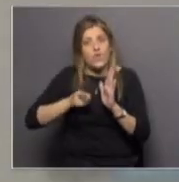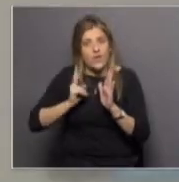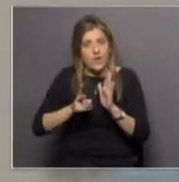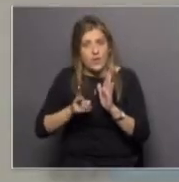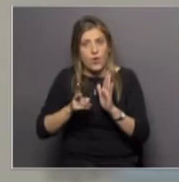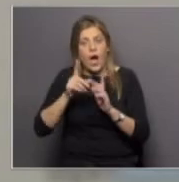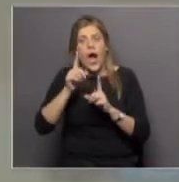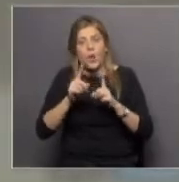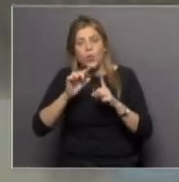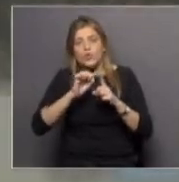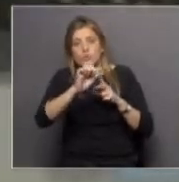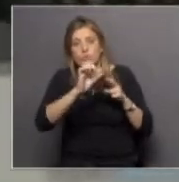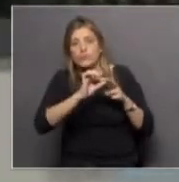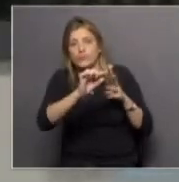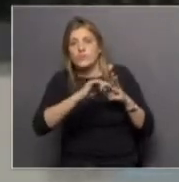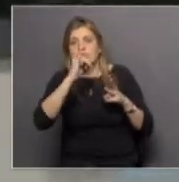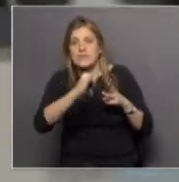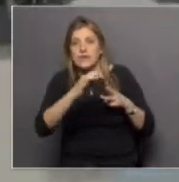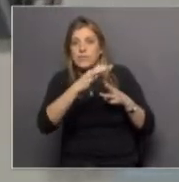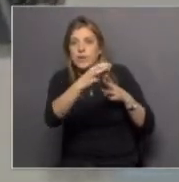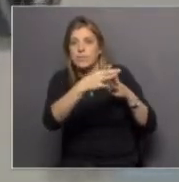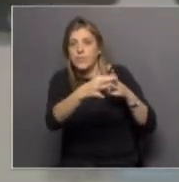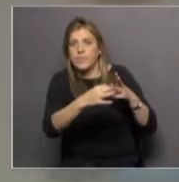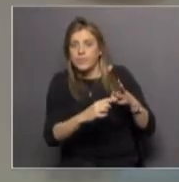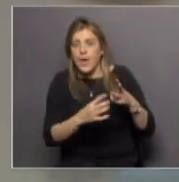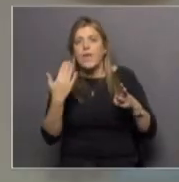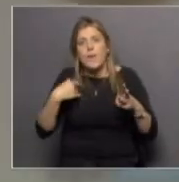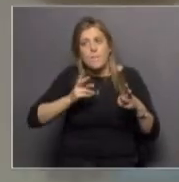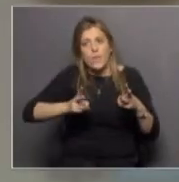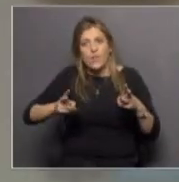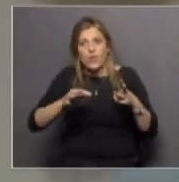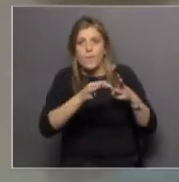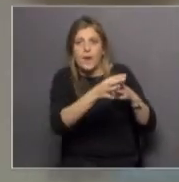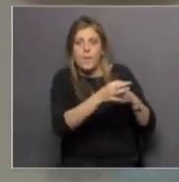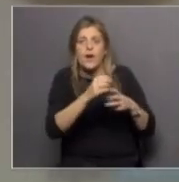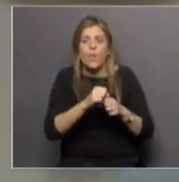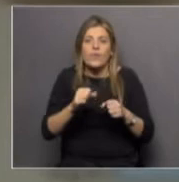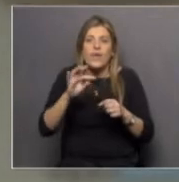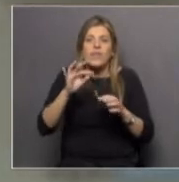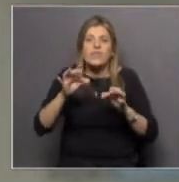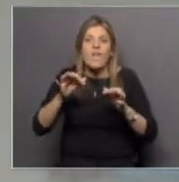de estos dispositivos que mencionábamos hace un rato que son estos llamados productos de tabaco calentado